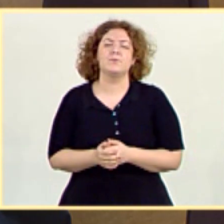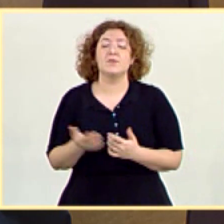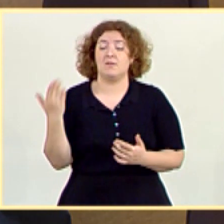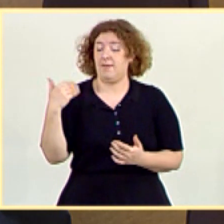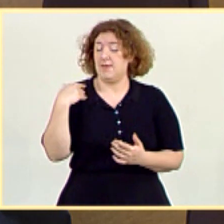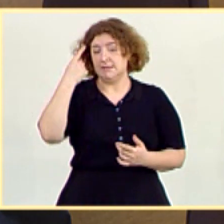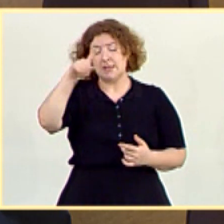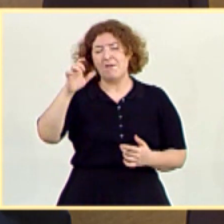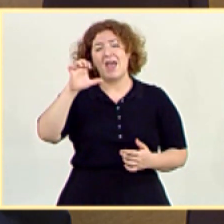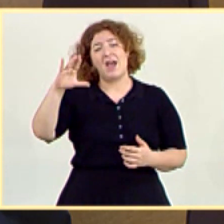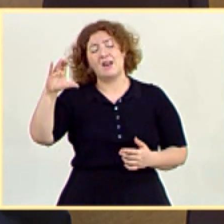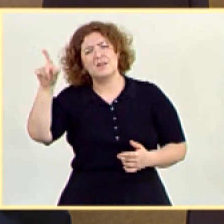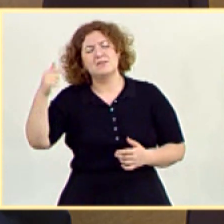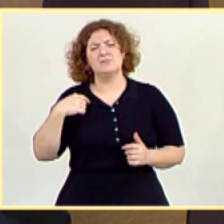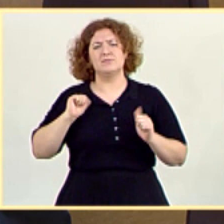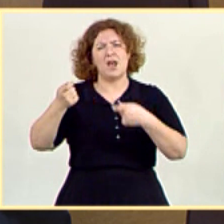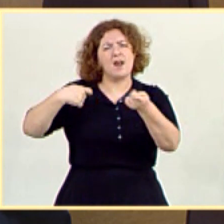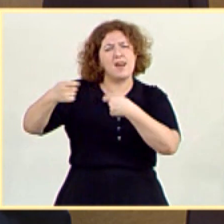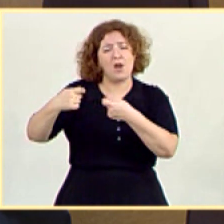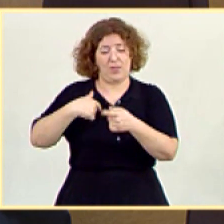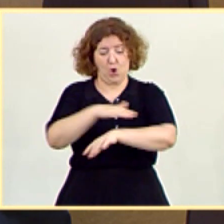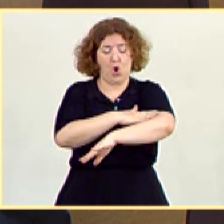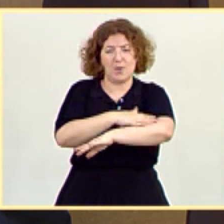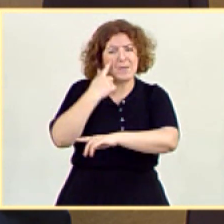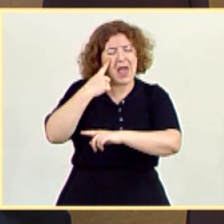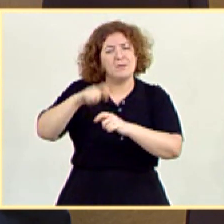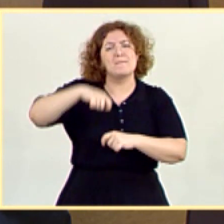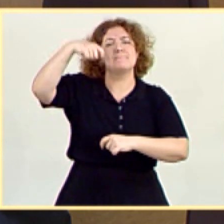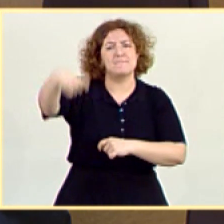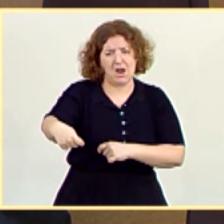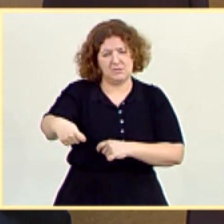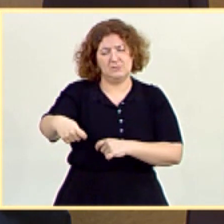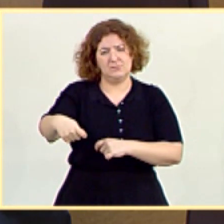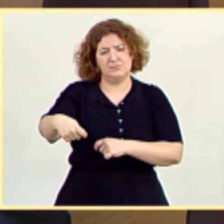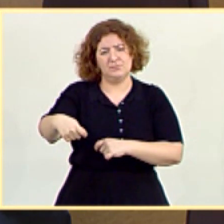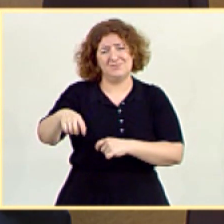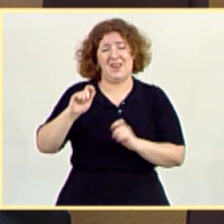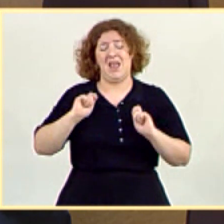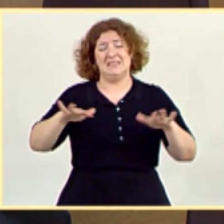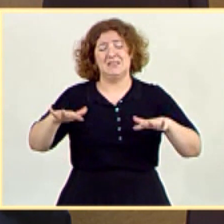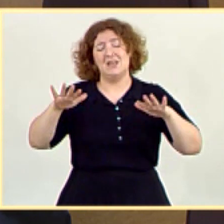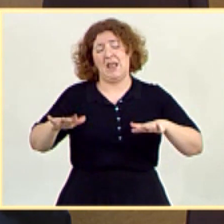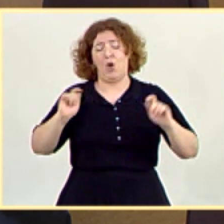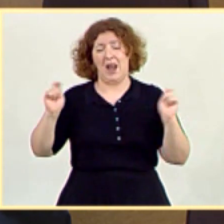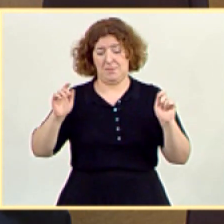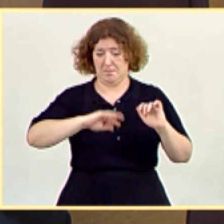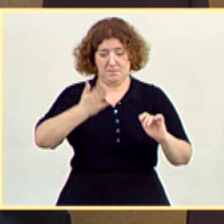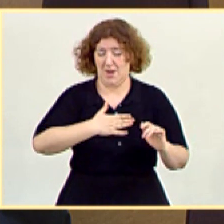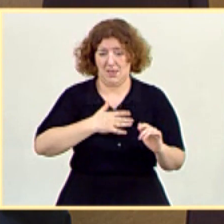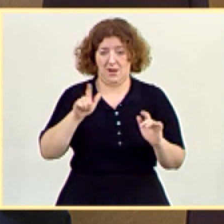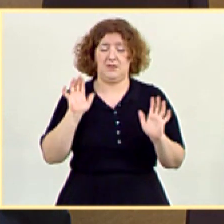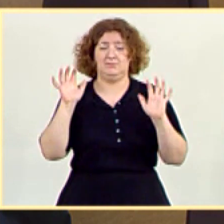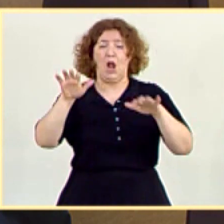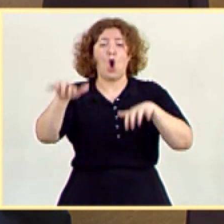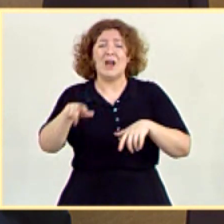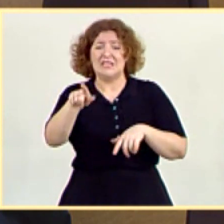últimos días, Esquerra Republicana, hemos estado negociando con su Gobierno la prórroga del estado de alarma mañana mismo en el Congreso,